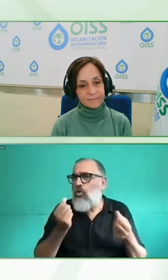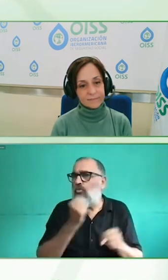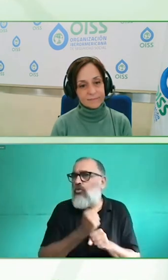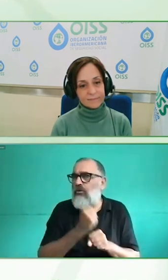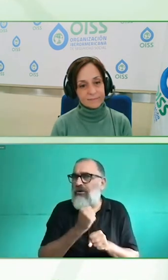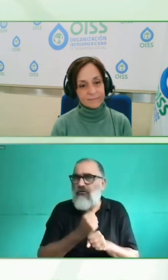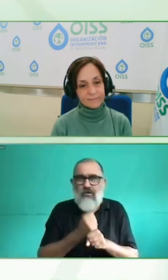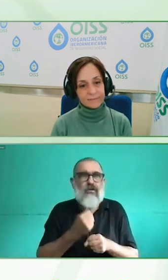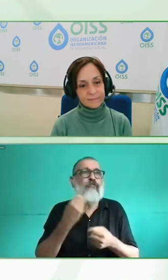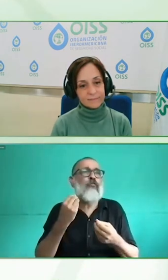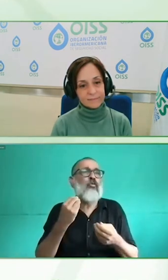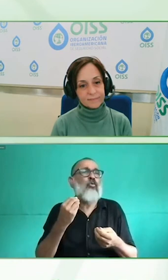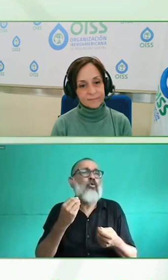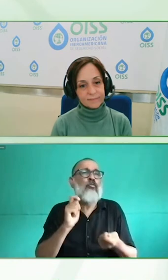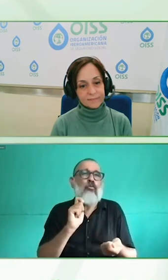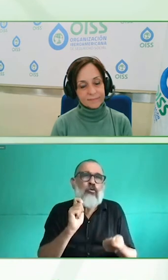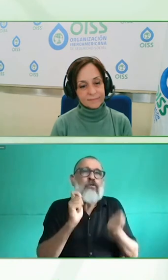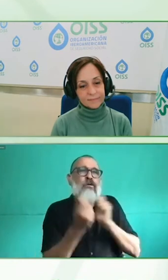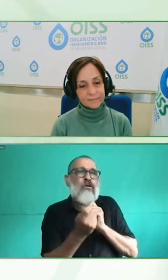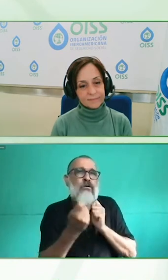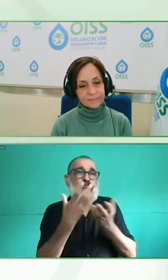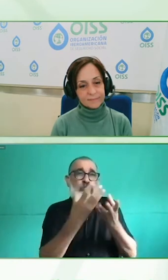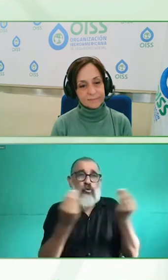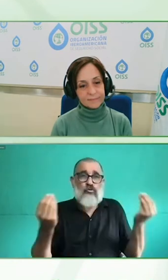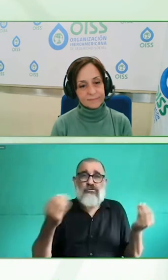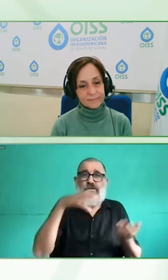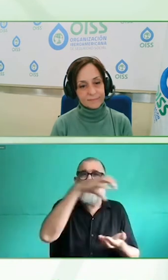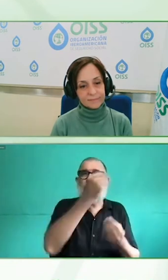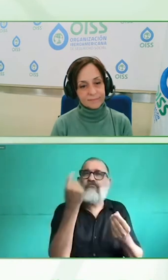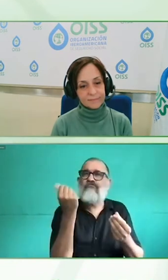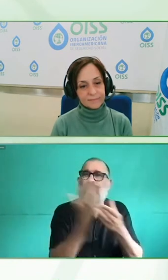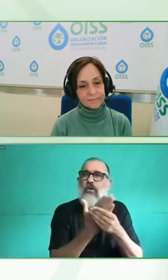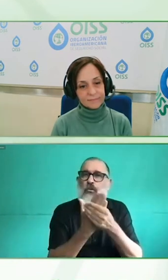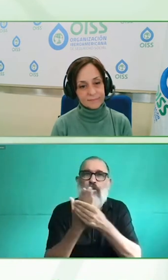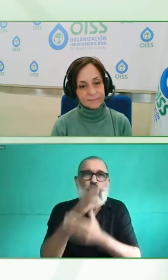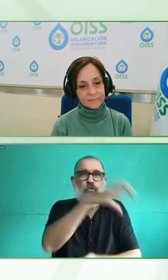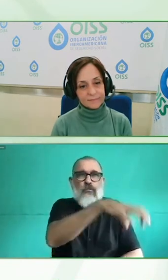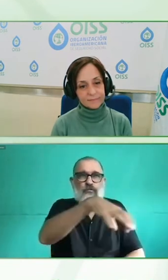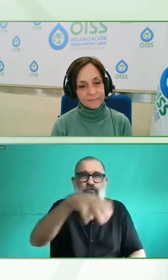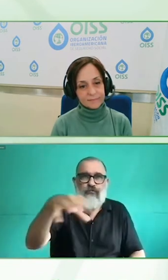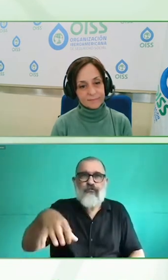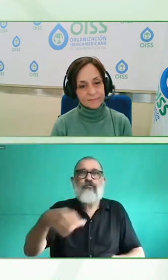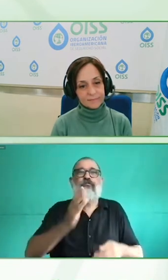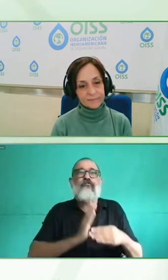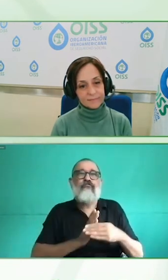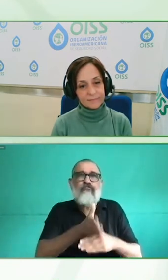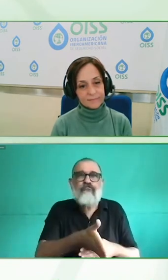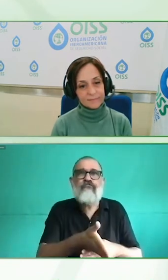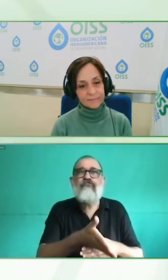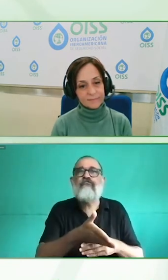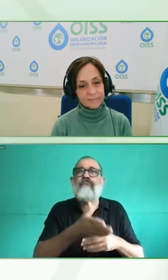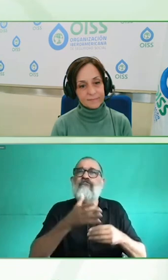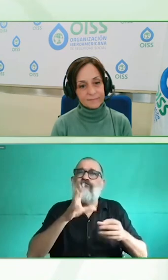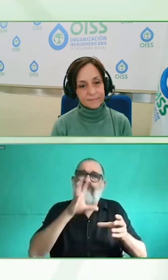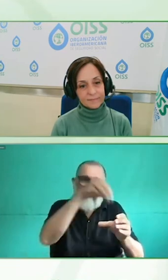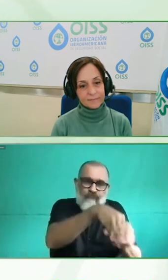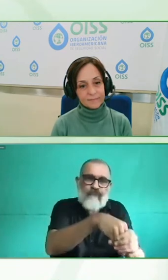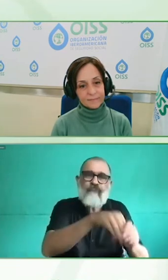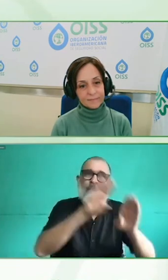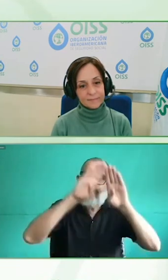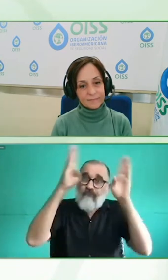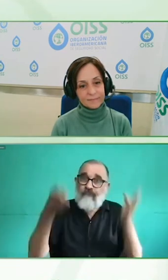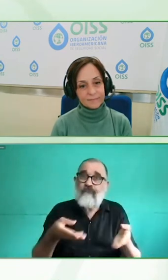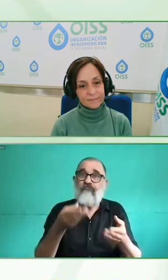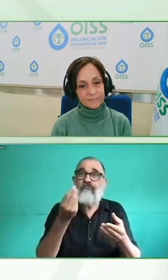para adquirir el producto a las personas, ¿no? Y eso no es fácil. En segundo lugar, yo creo que es muy importante y aquí también un poco